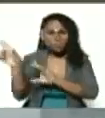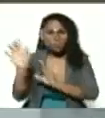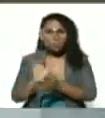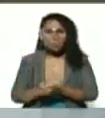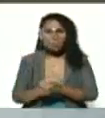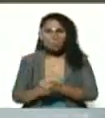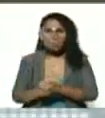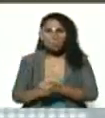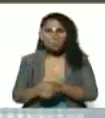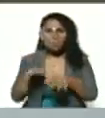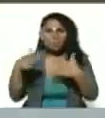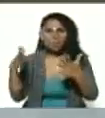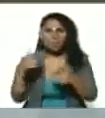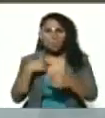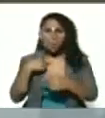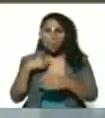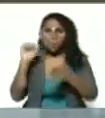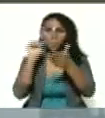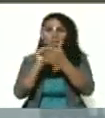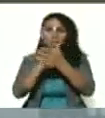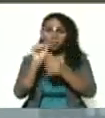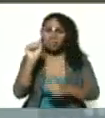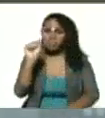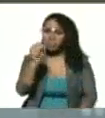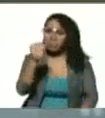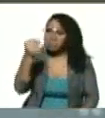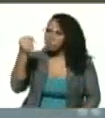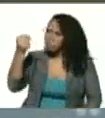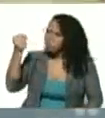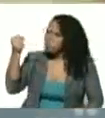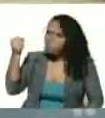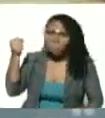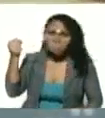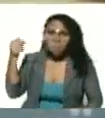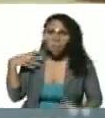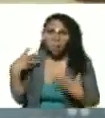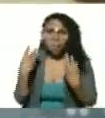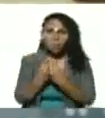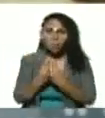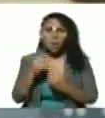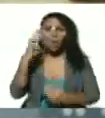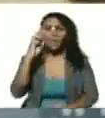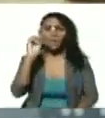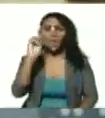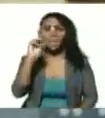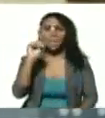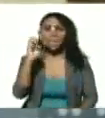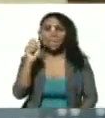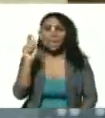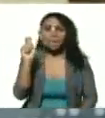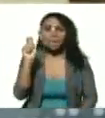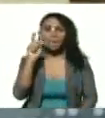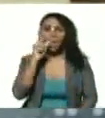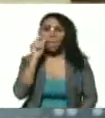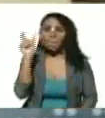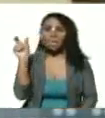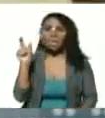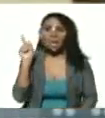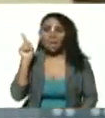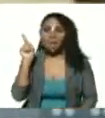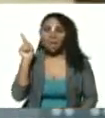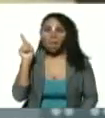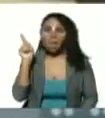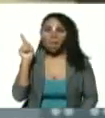Cuando abrí la puerta, era el compañero Román Chamorro. Él era